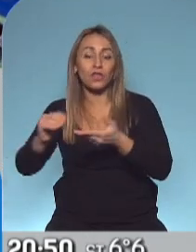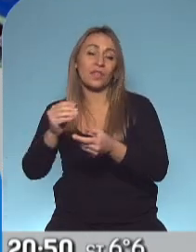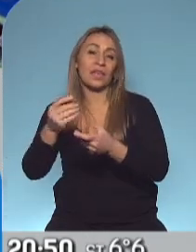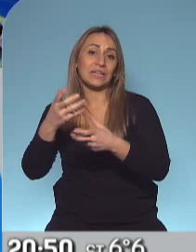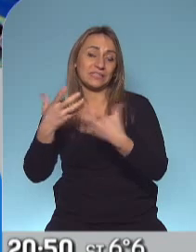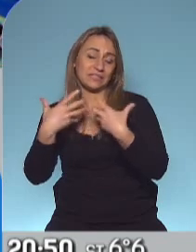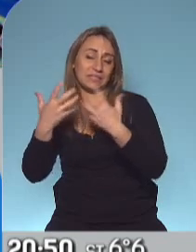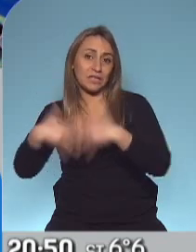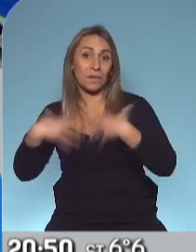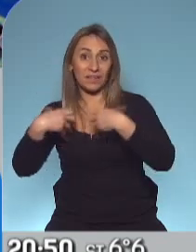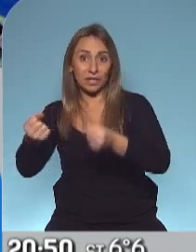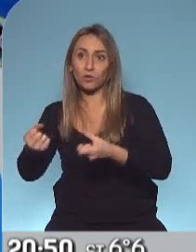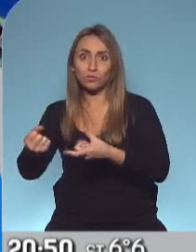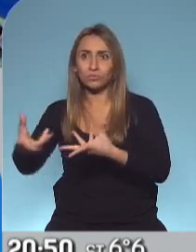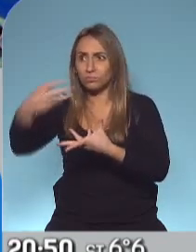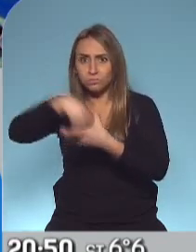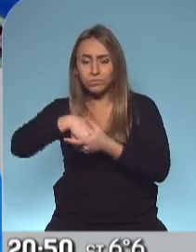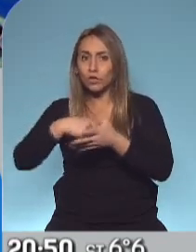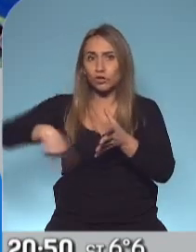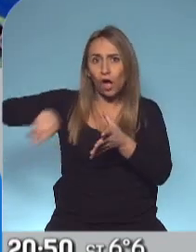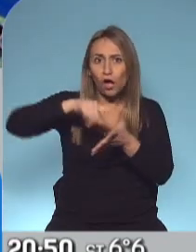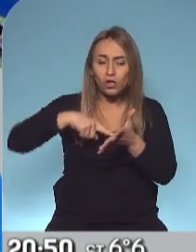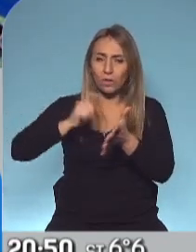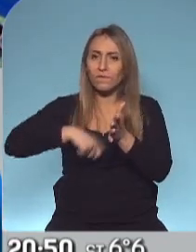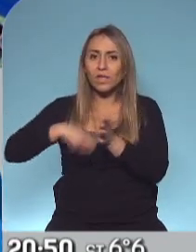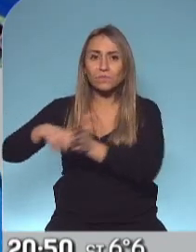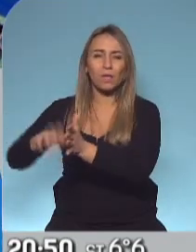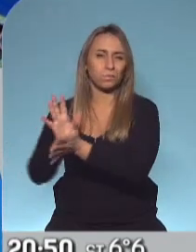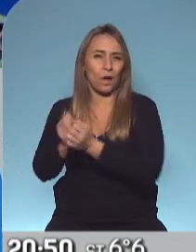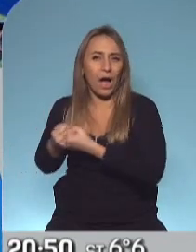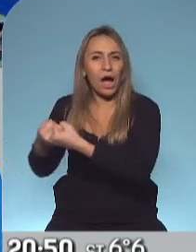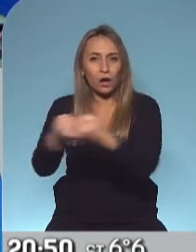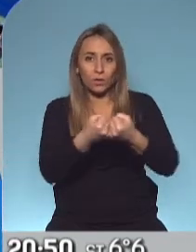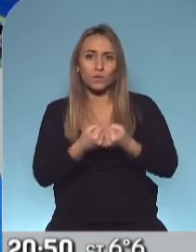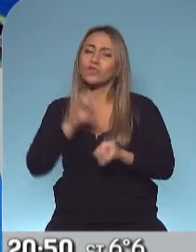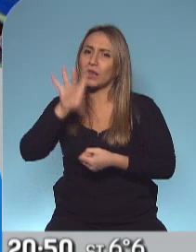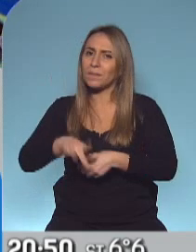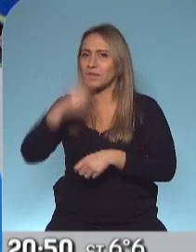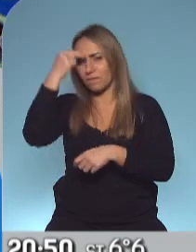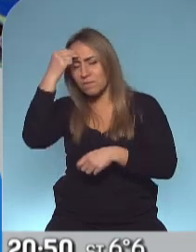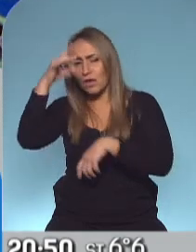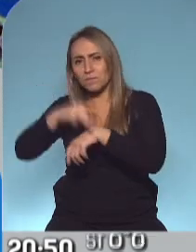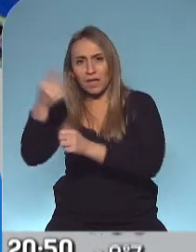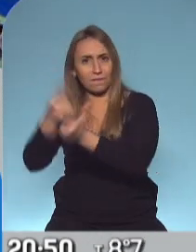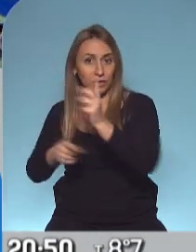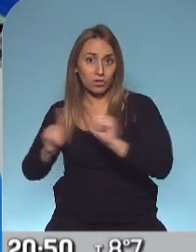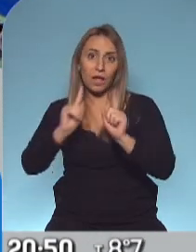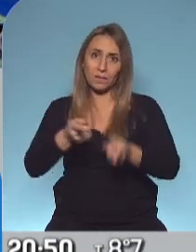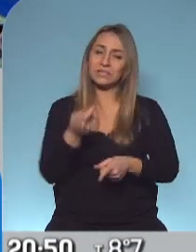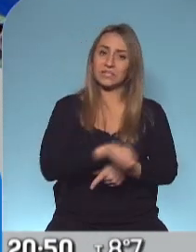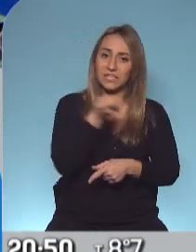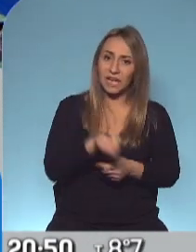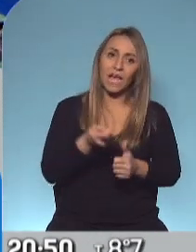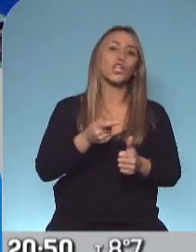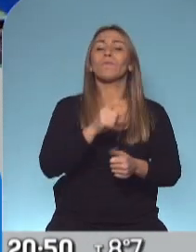también firmaron de manera, adhirieron a esto, no solamente trabajadores de la salud sino también sindicatos como la CUT, la